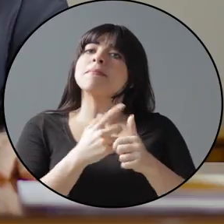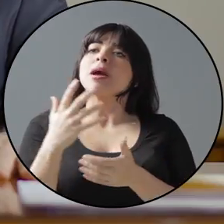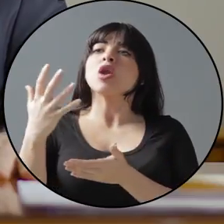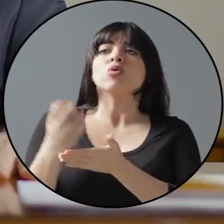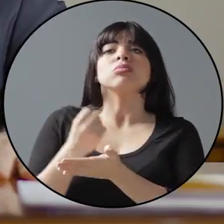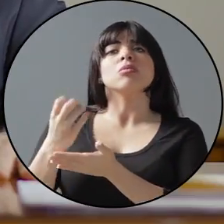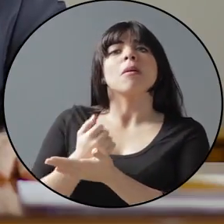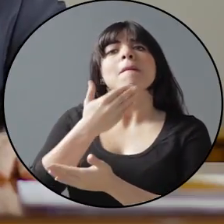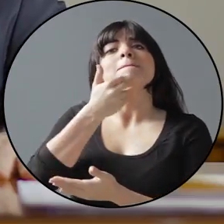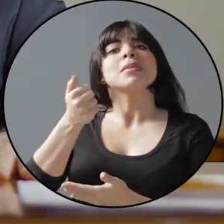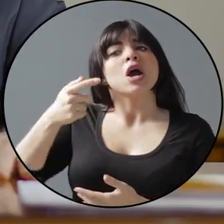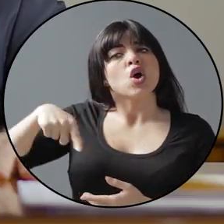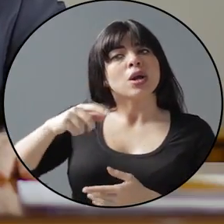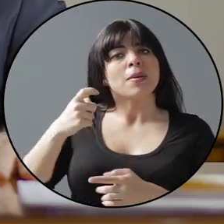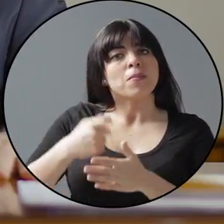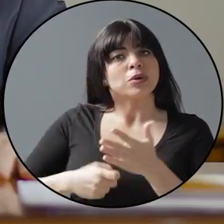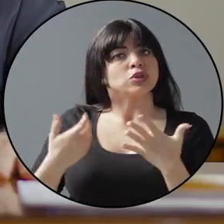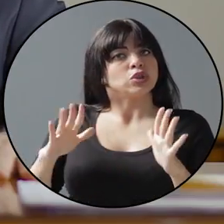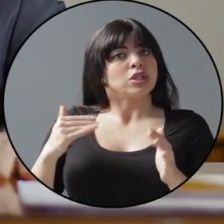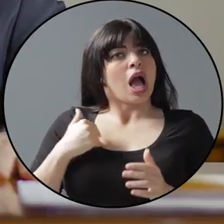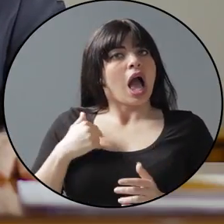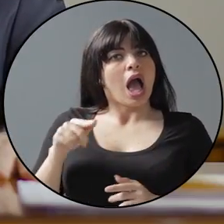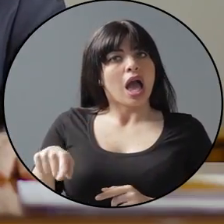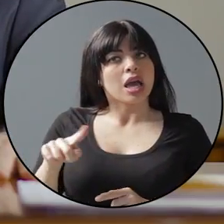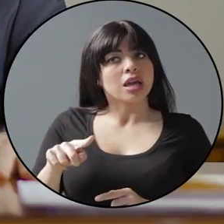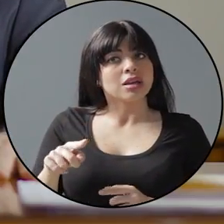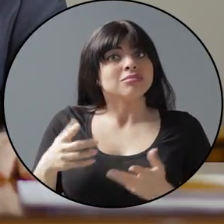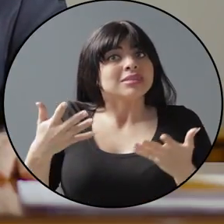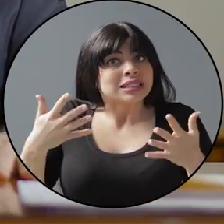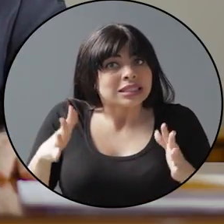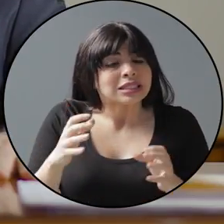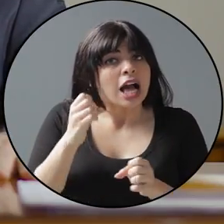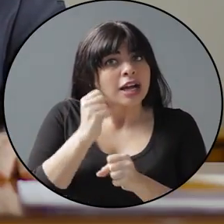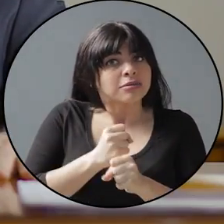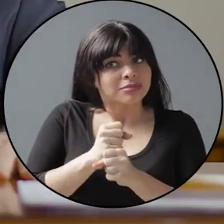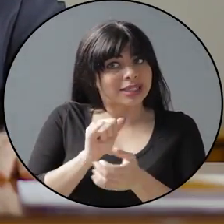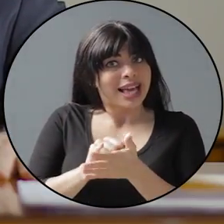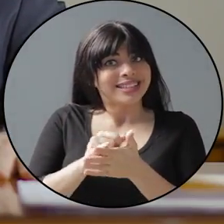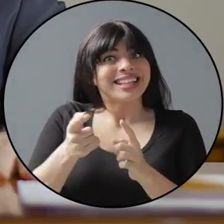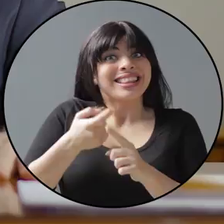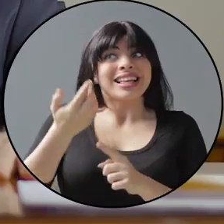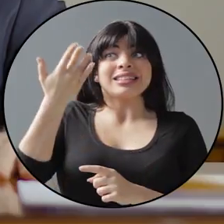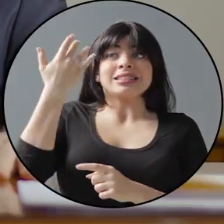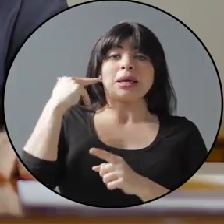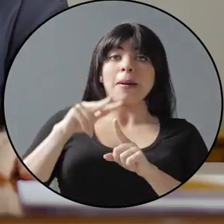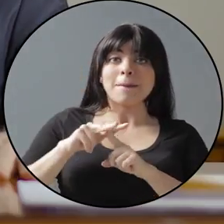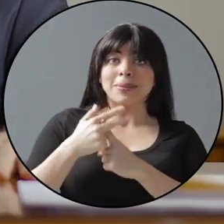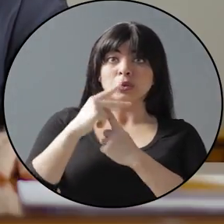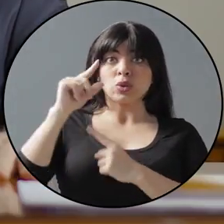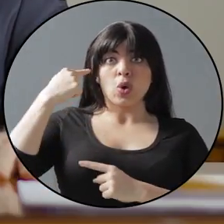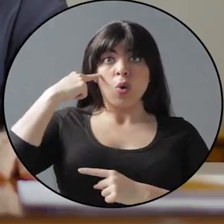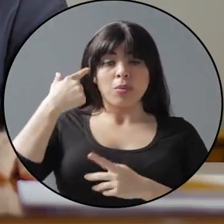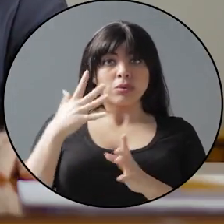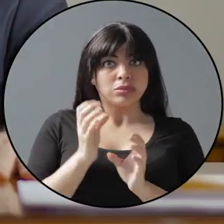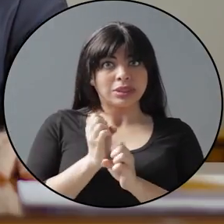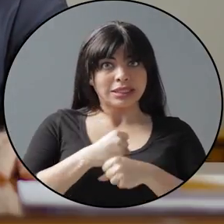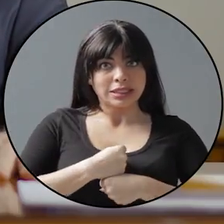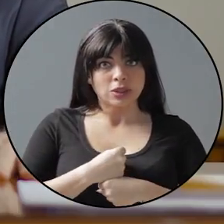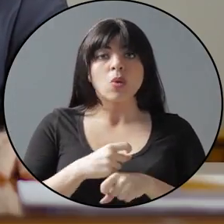se deben recaudar mejor los que existen. Esto lo hemos hecho desde el inicio de la administración.